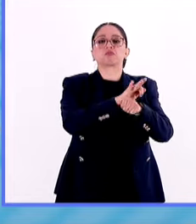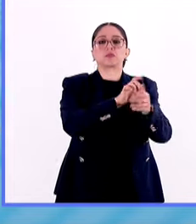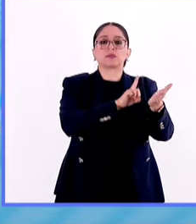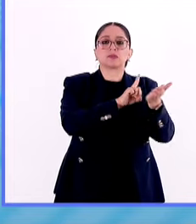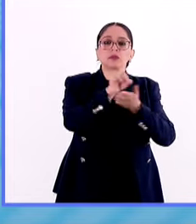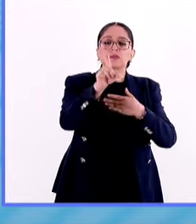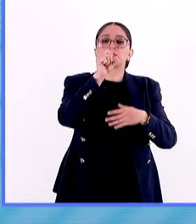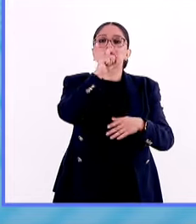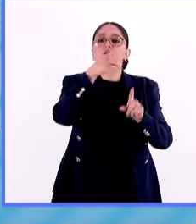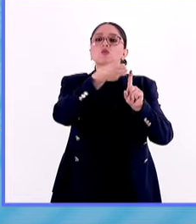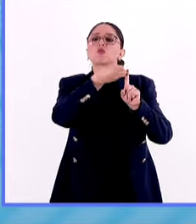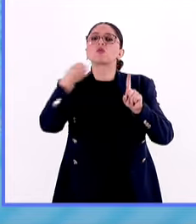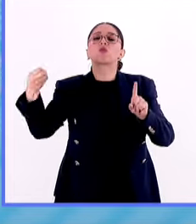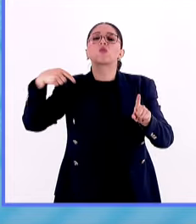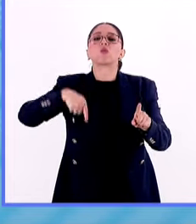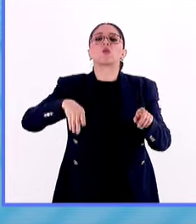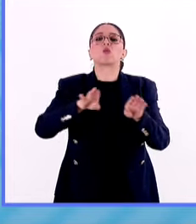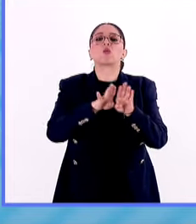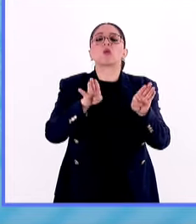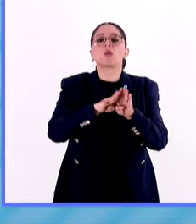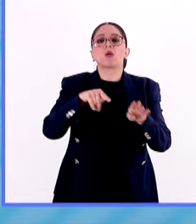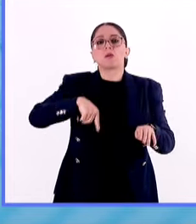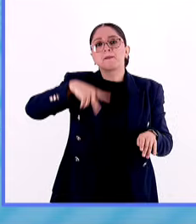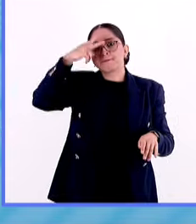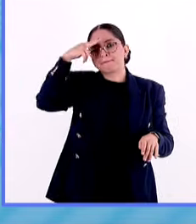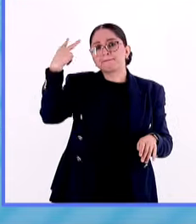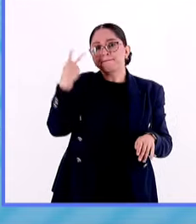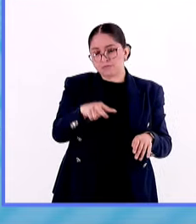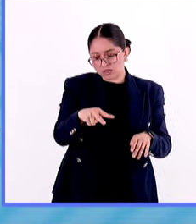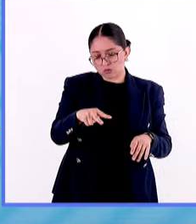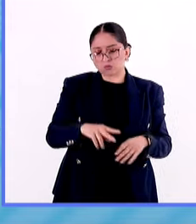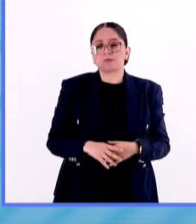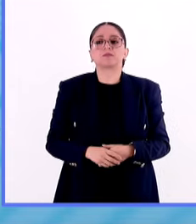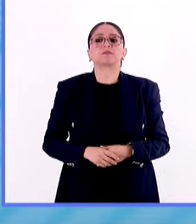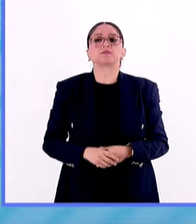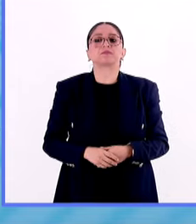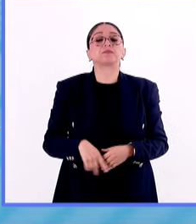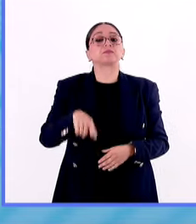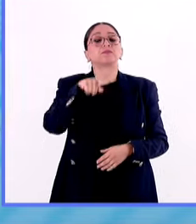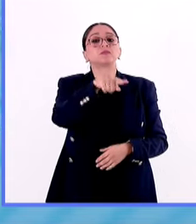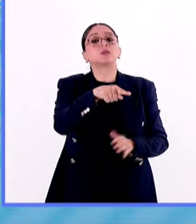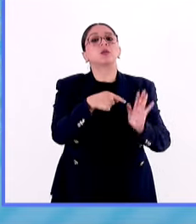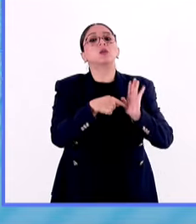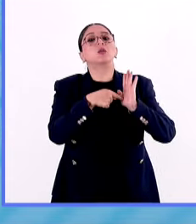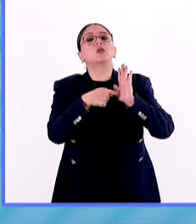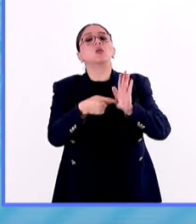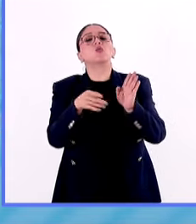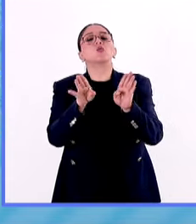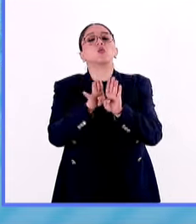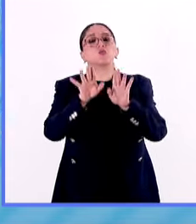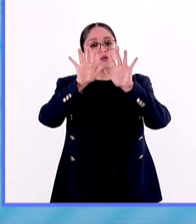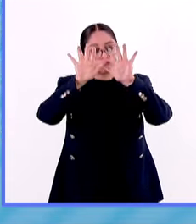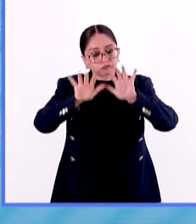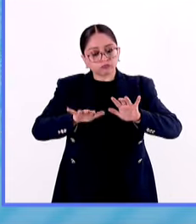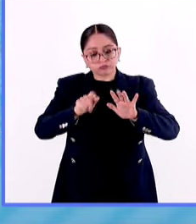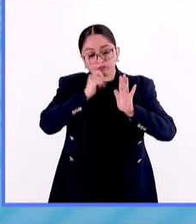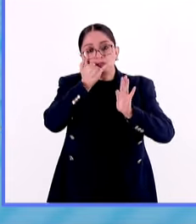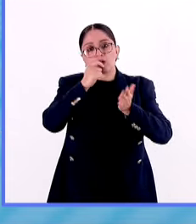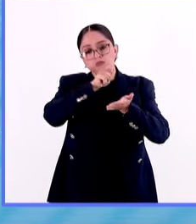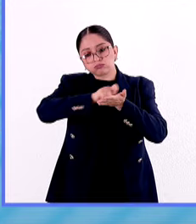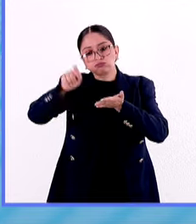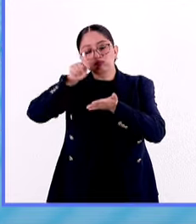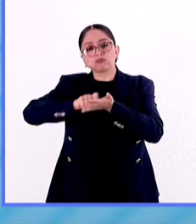organización política y lo presentamos como el preludio de lo que fue la redacción de la constitución de